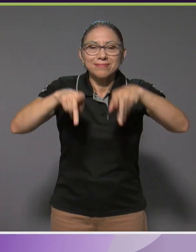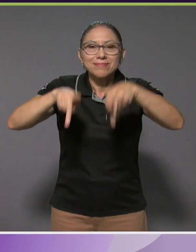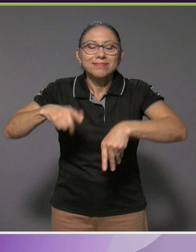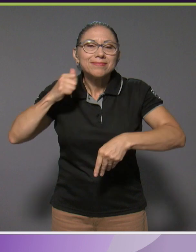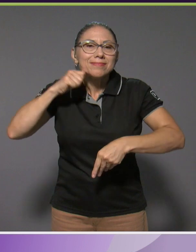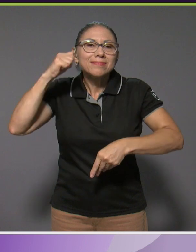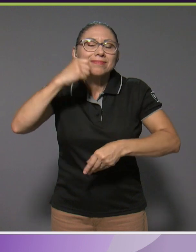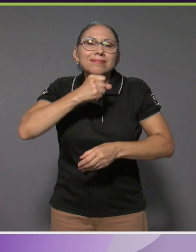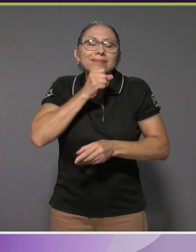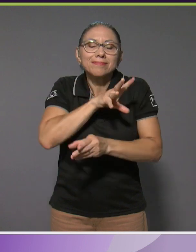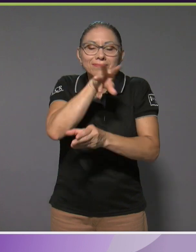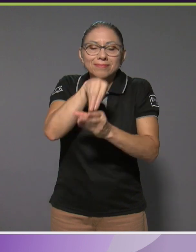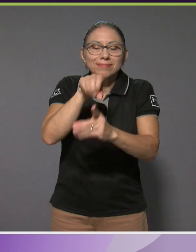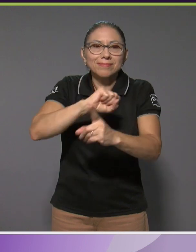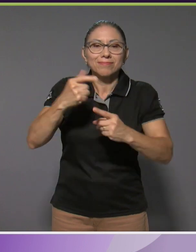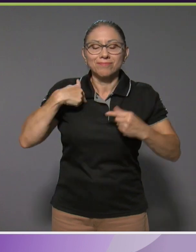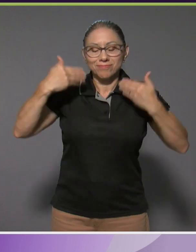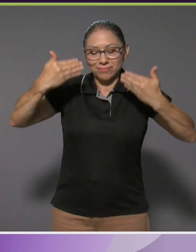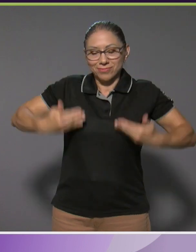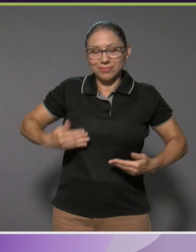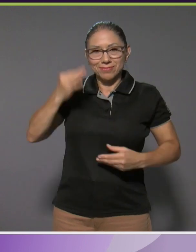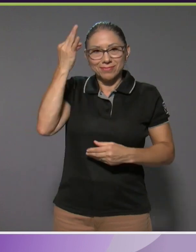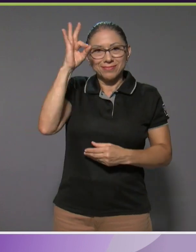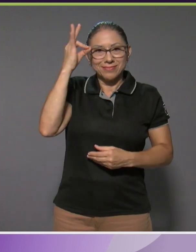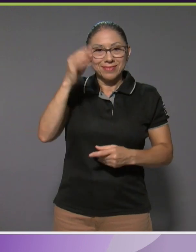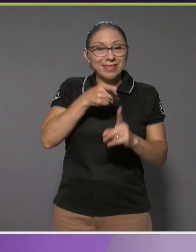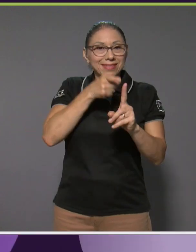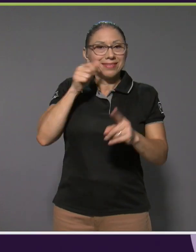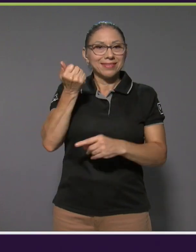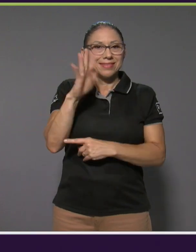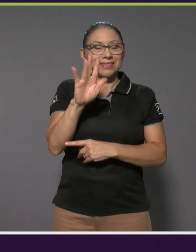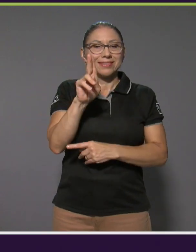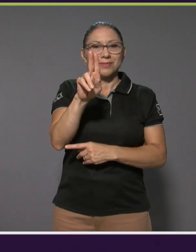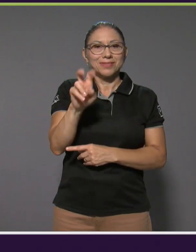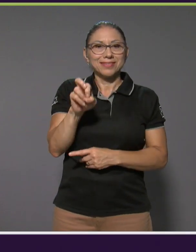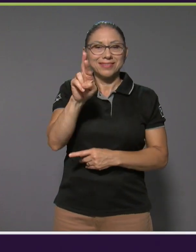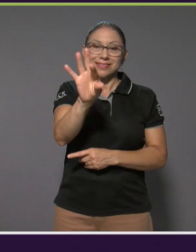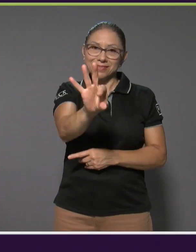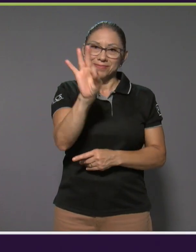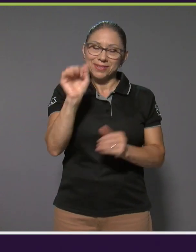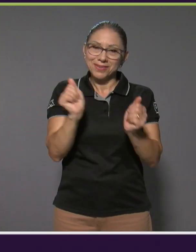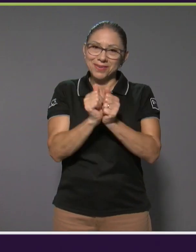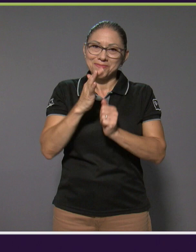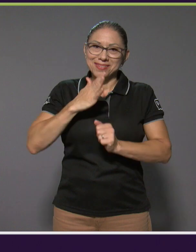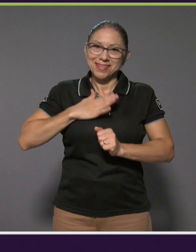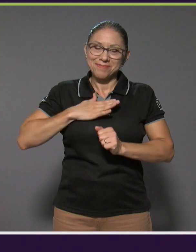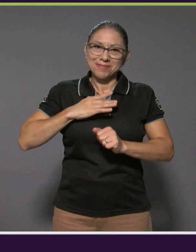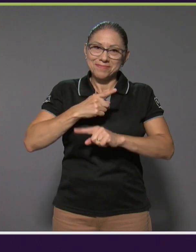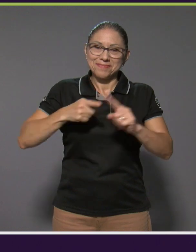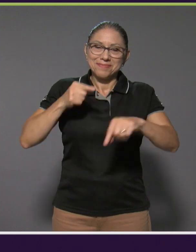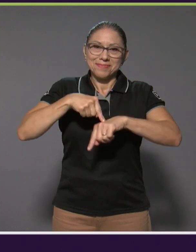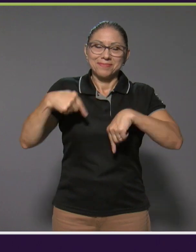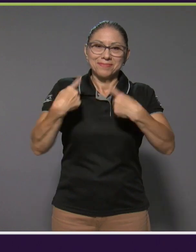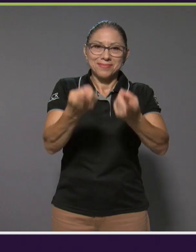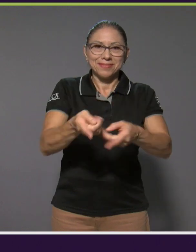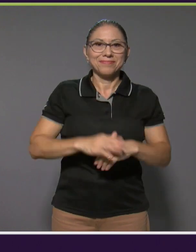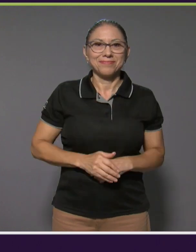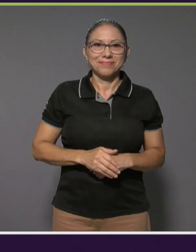personas adultas mayores. Yo soy María Fernanda Jiménez y desde 15 UCR le invito a acompañarme la siguiente media hora.